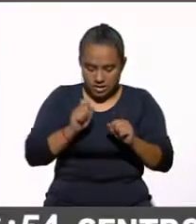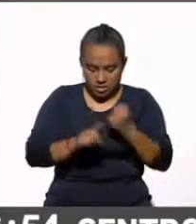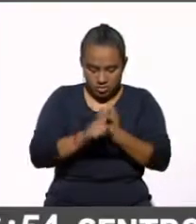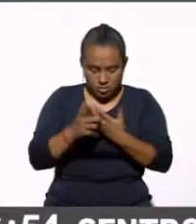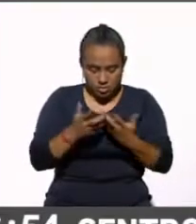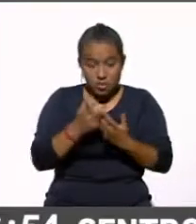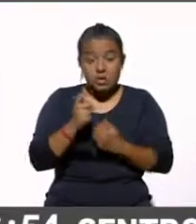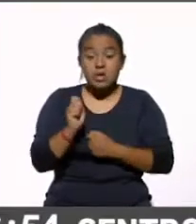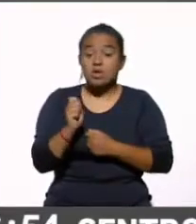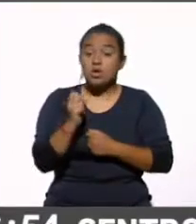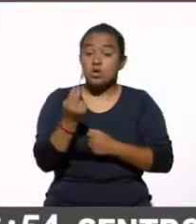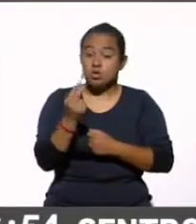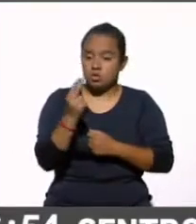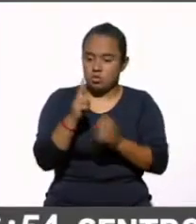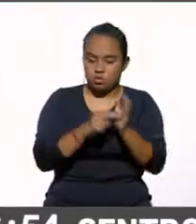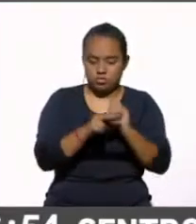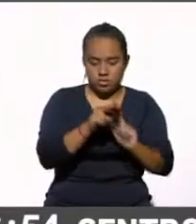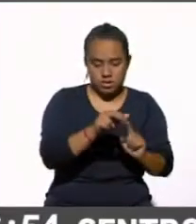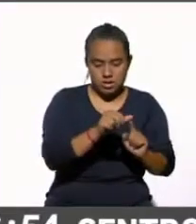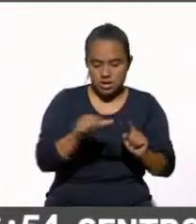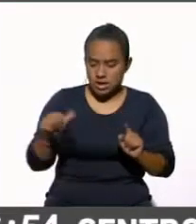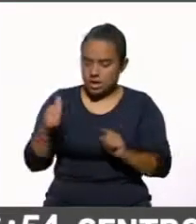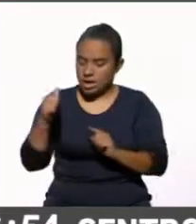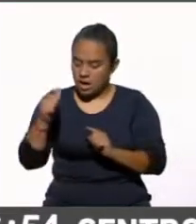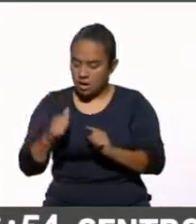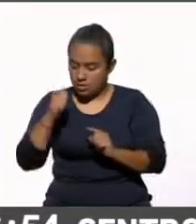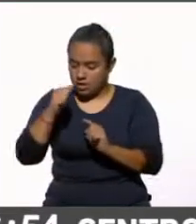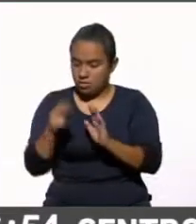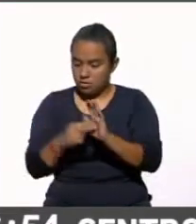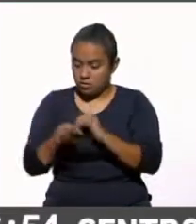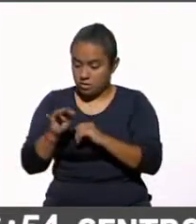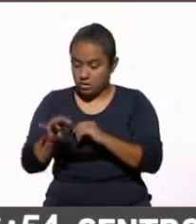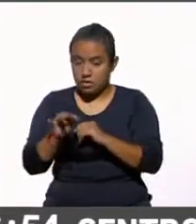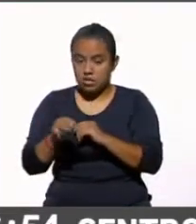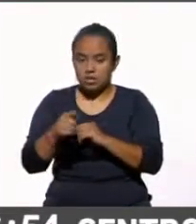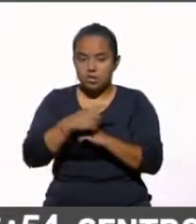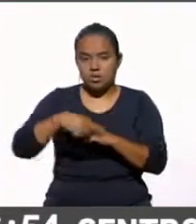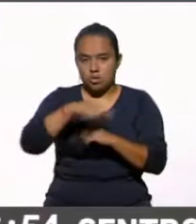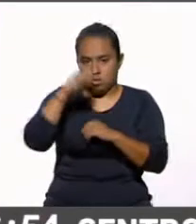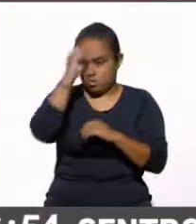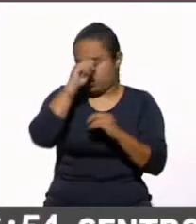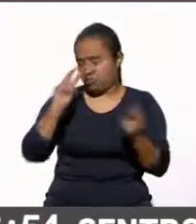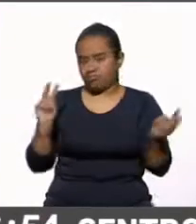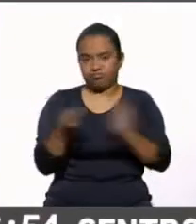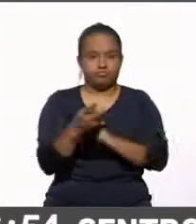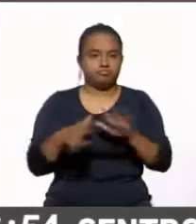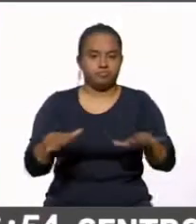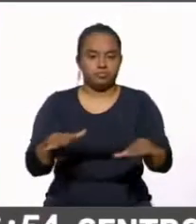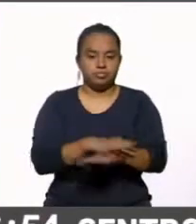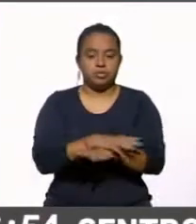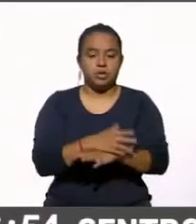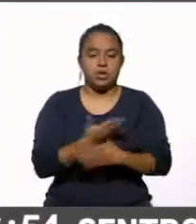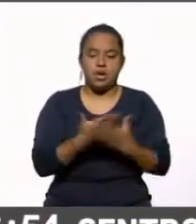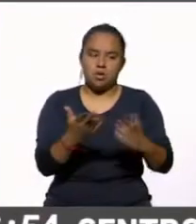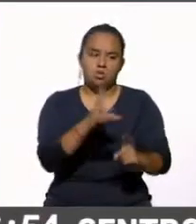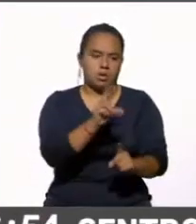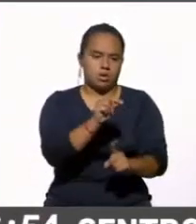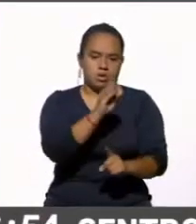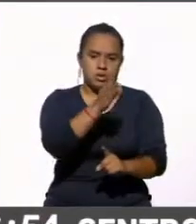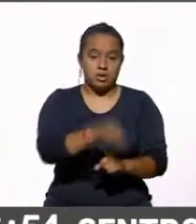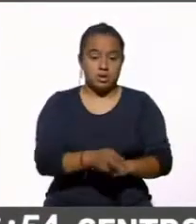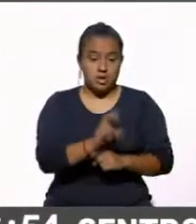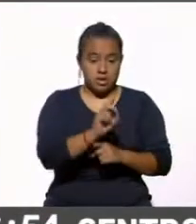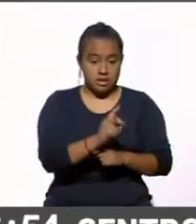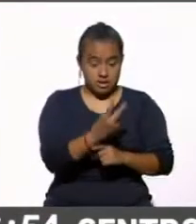de noviembre del 18 a abril del 19 cambió radicalmente nuestra opinión a estar en desacuerdo de